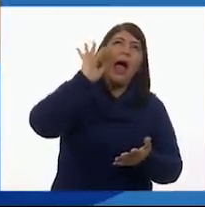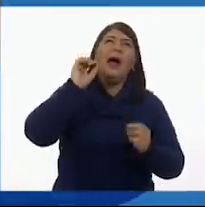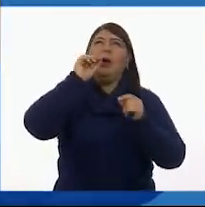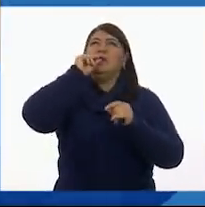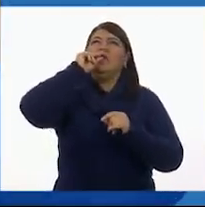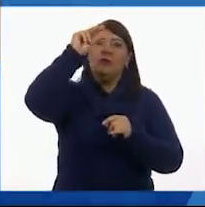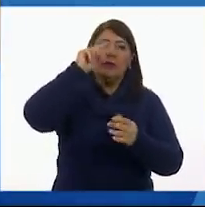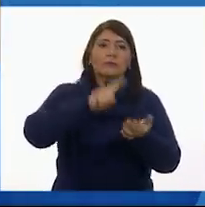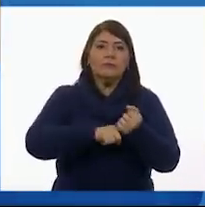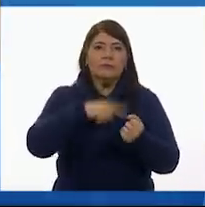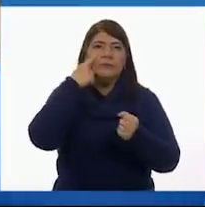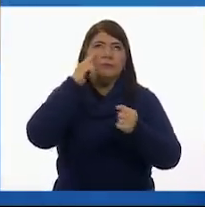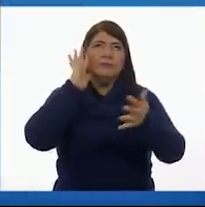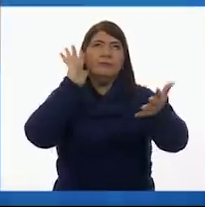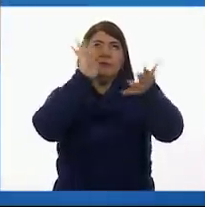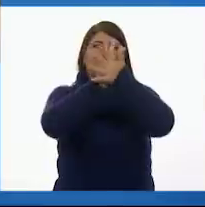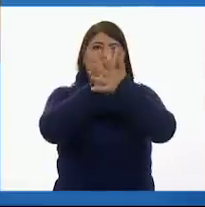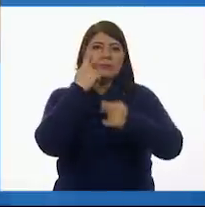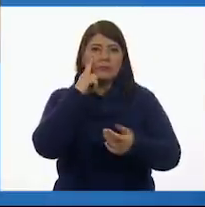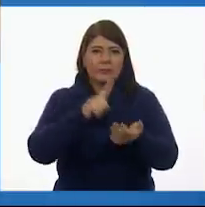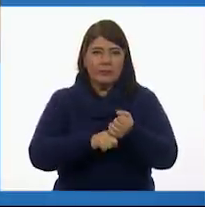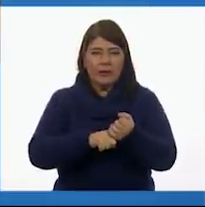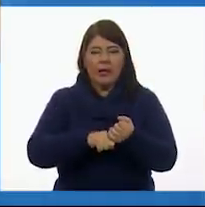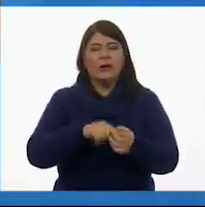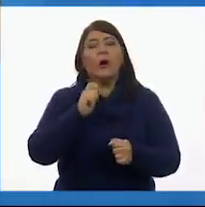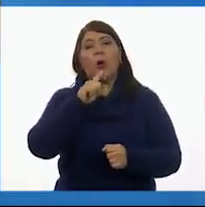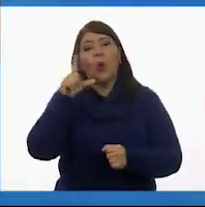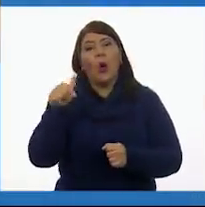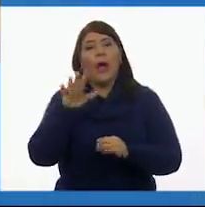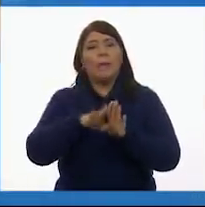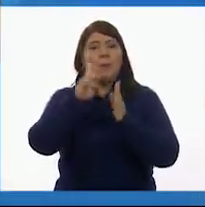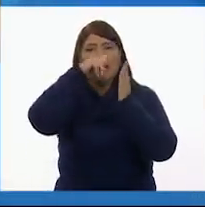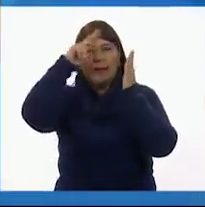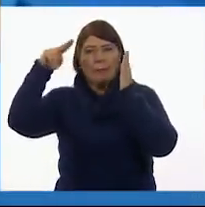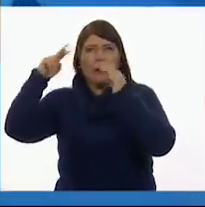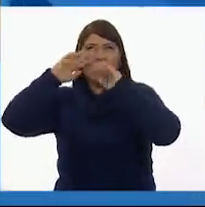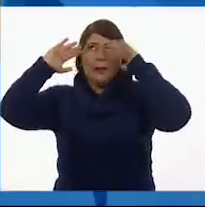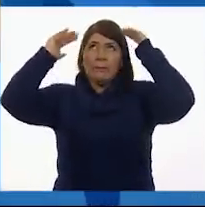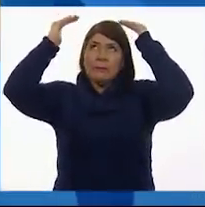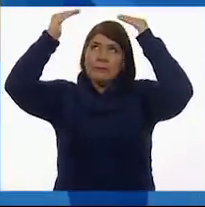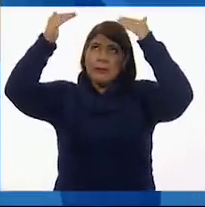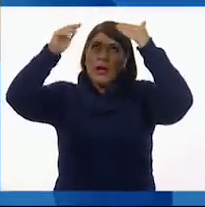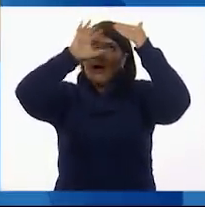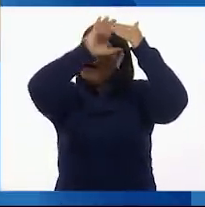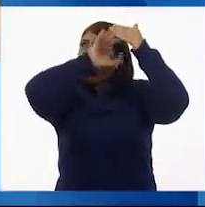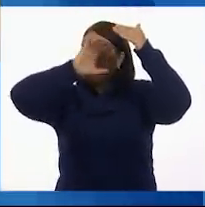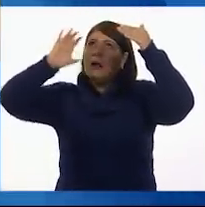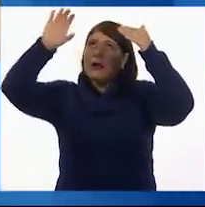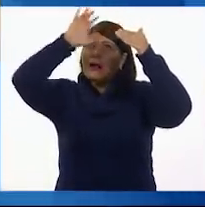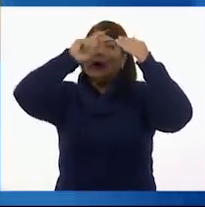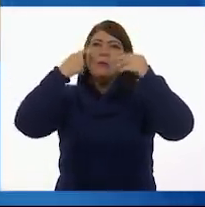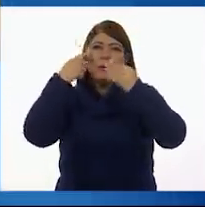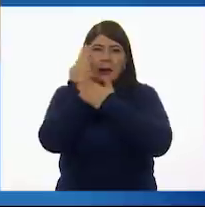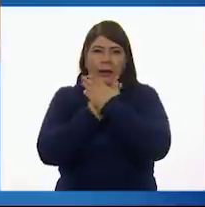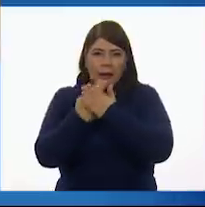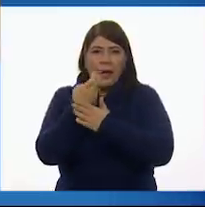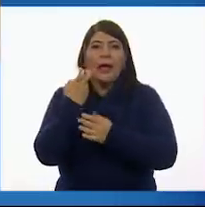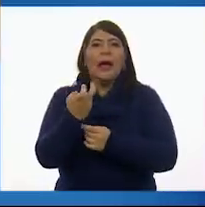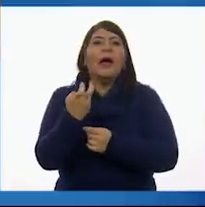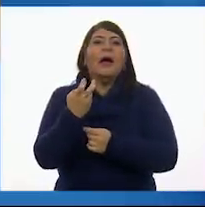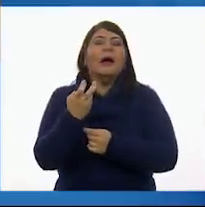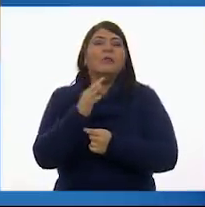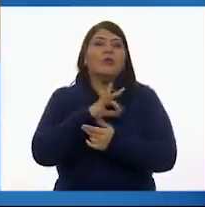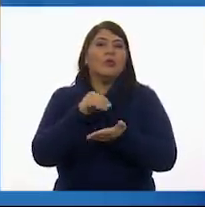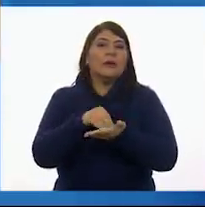mano en negativo. Hay en muchas cuevas, son pinturas rupestres, tienen muchísimo año. Y ese puede ser como el primer registro